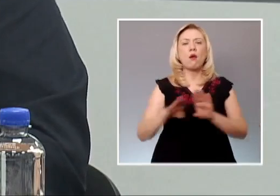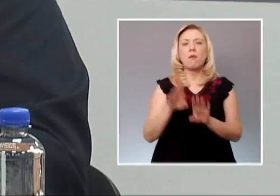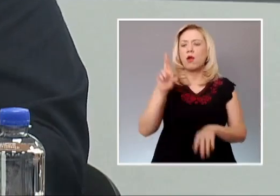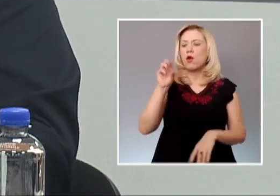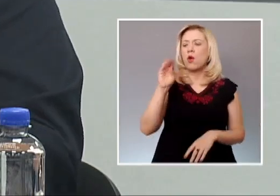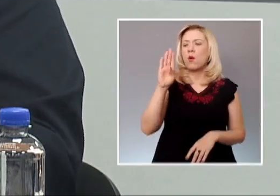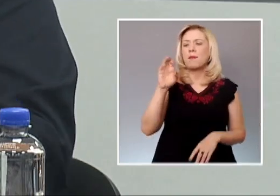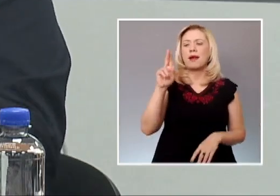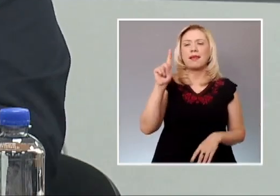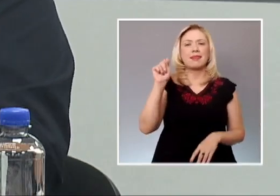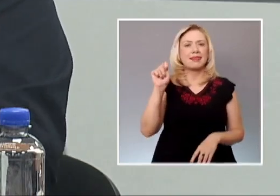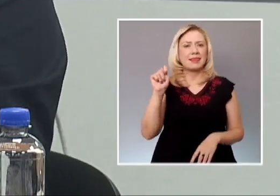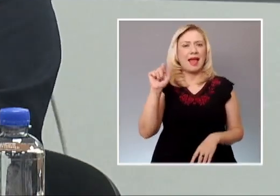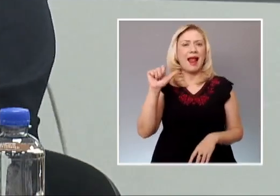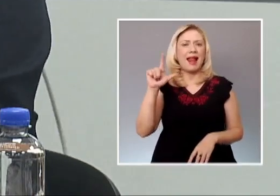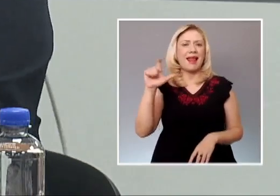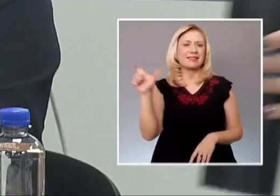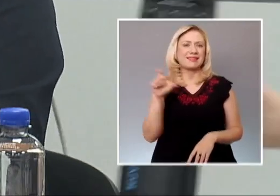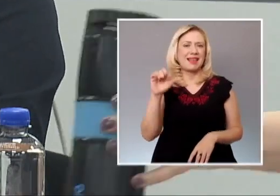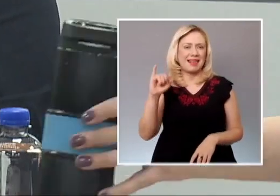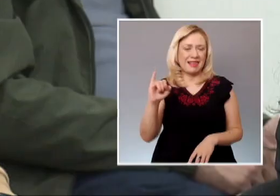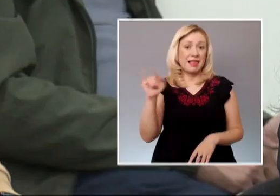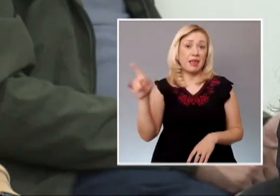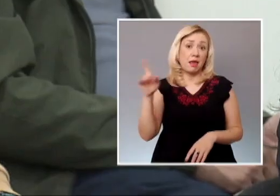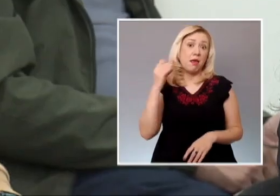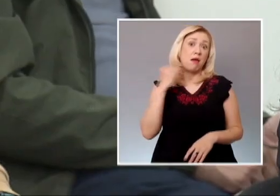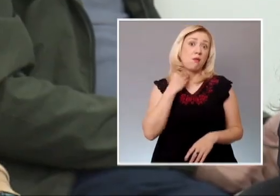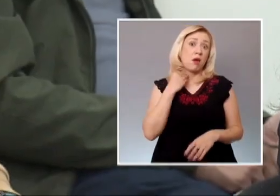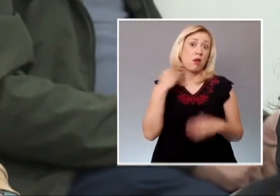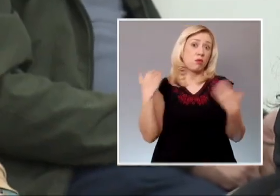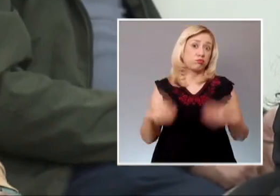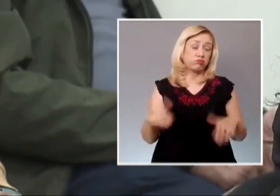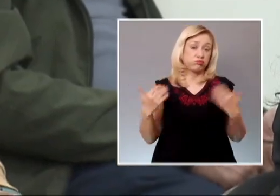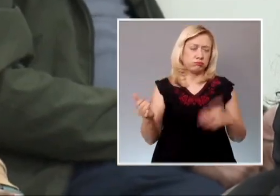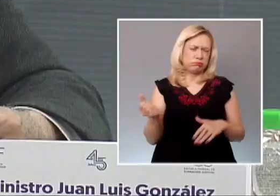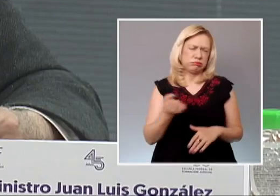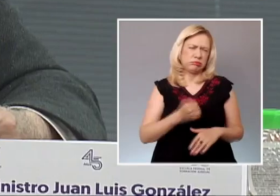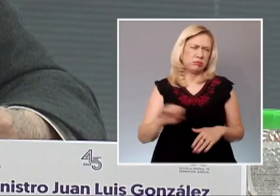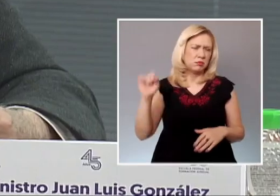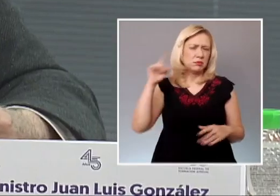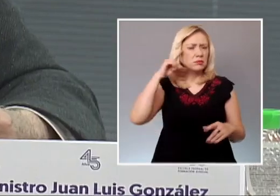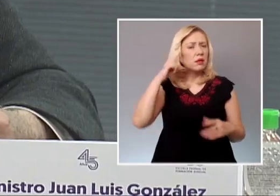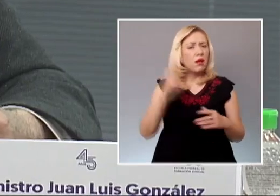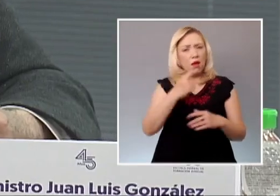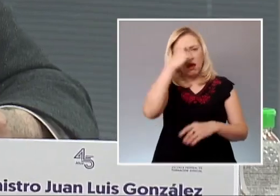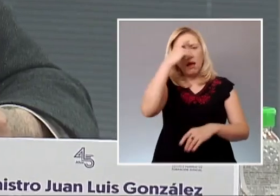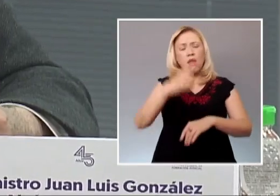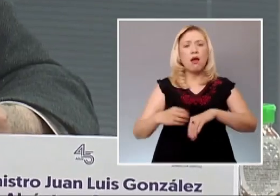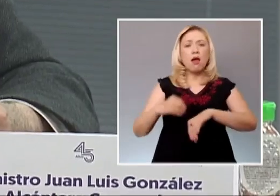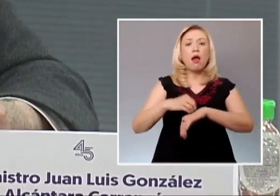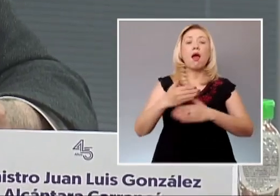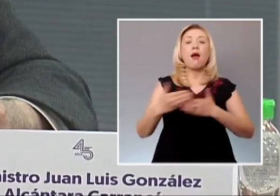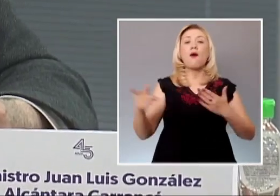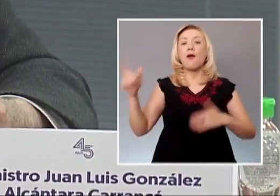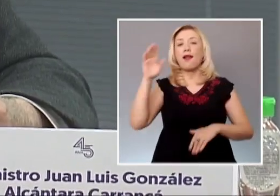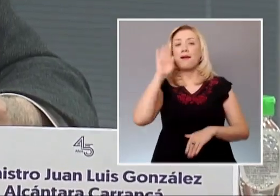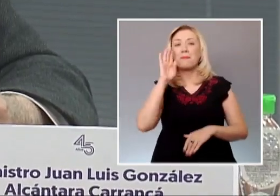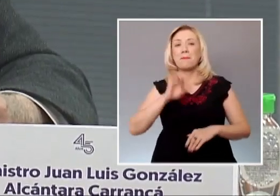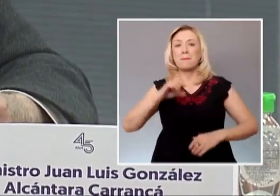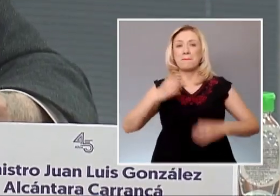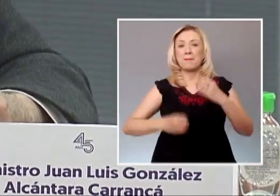el ministro Juan Luis González Alcántara Carrancá indicó que esta herramienta permite al juez acercarse a una